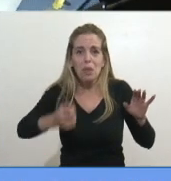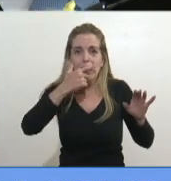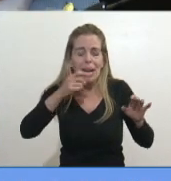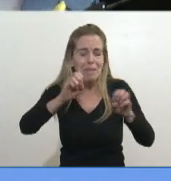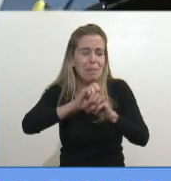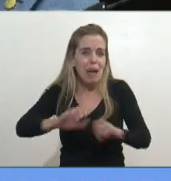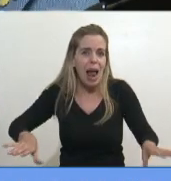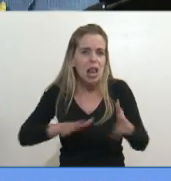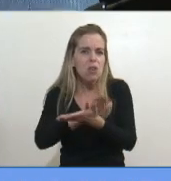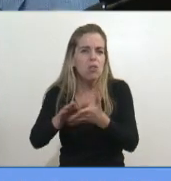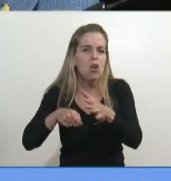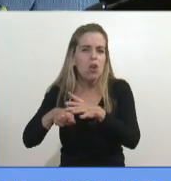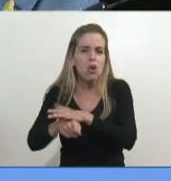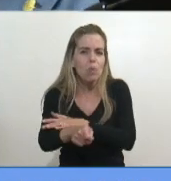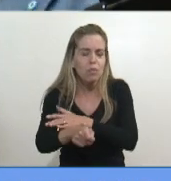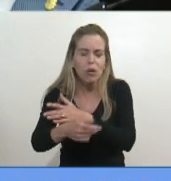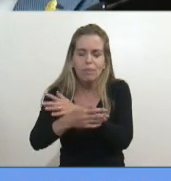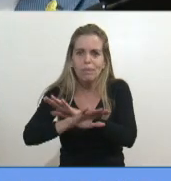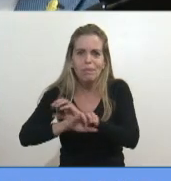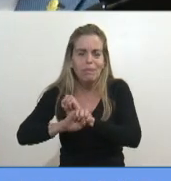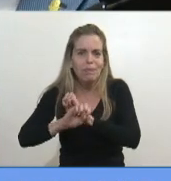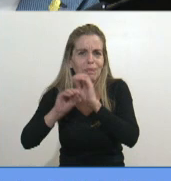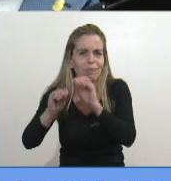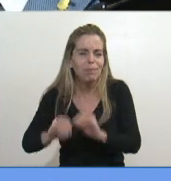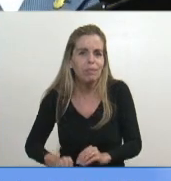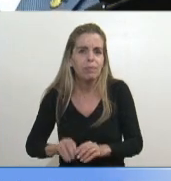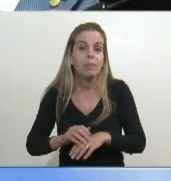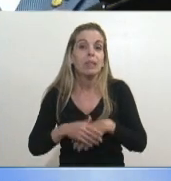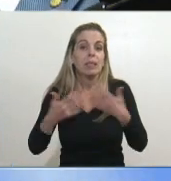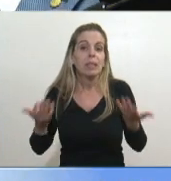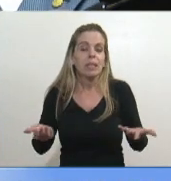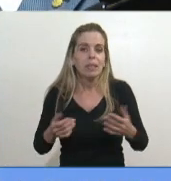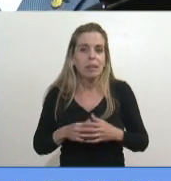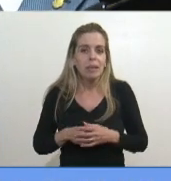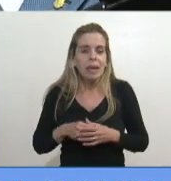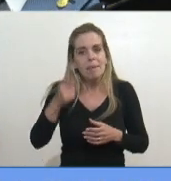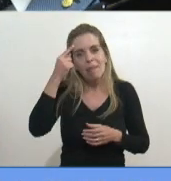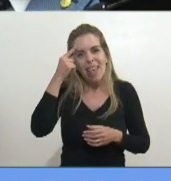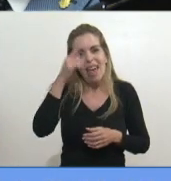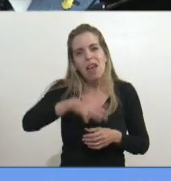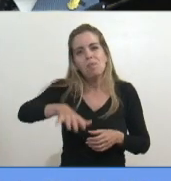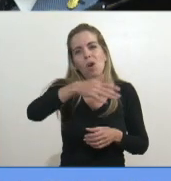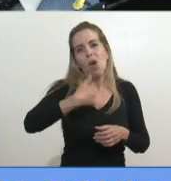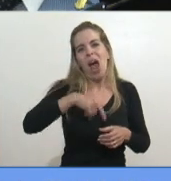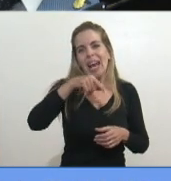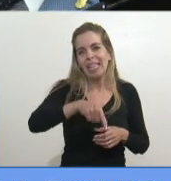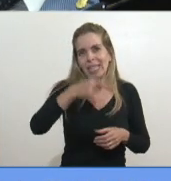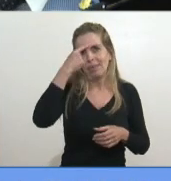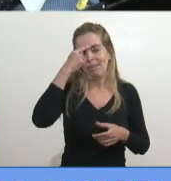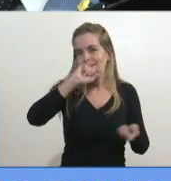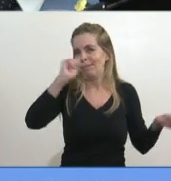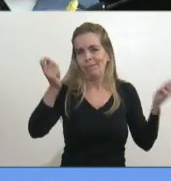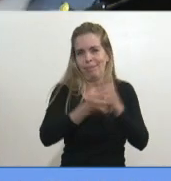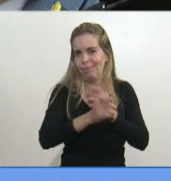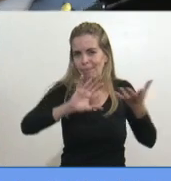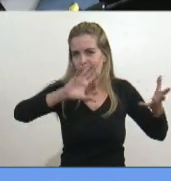fue tan corrupto y tan inmoral ese gobierno, que la consideración que tenía el pueblo argentino hacia ellos realmente era baja, bueno, ahí encontraron la